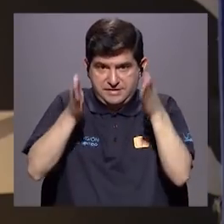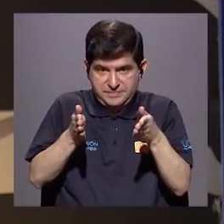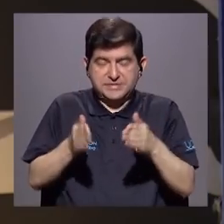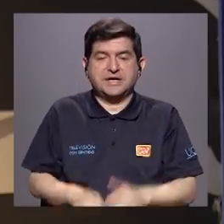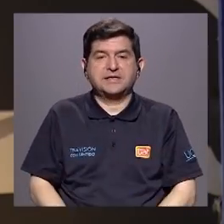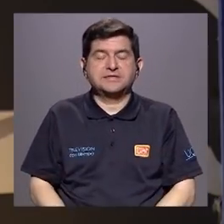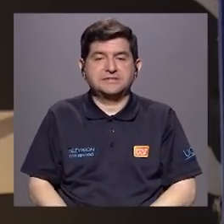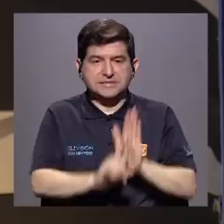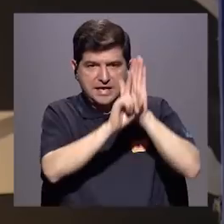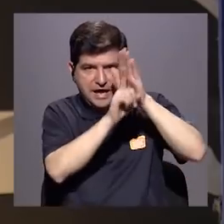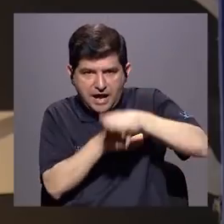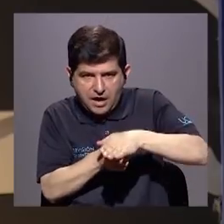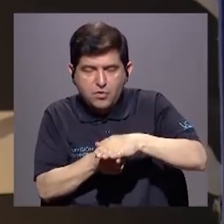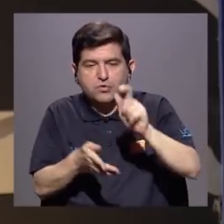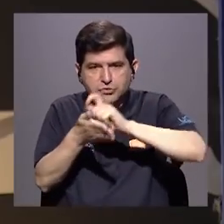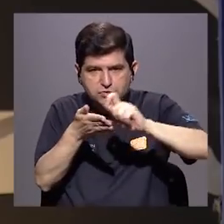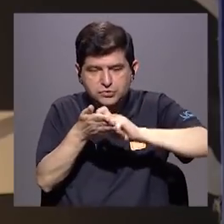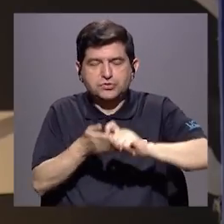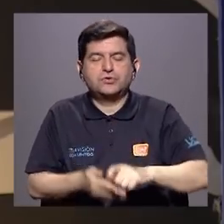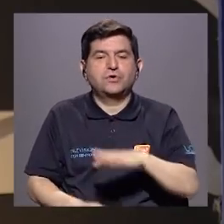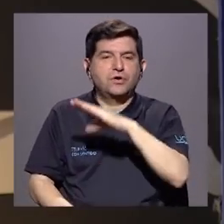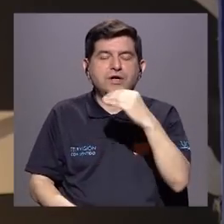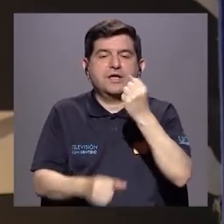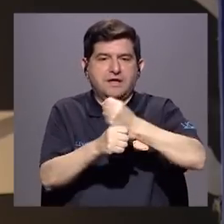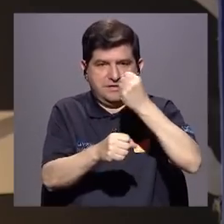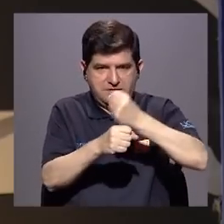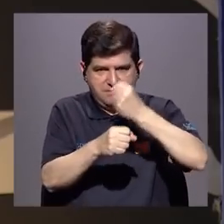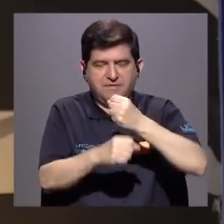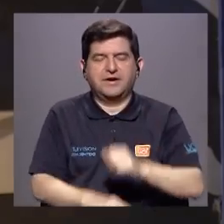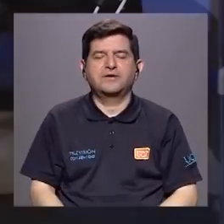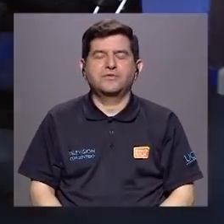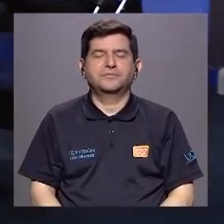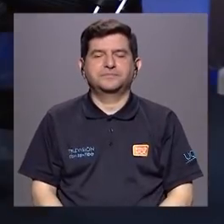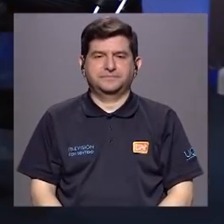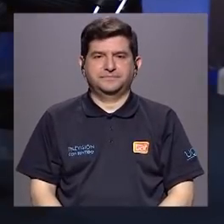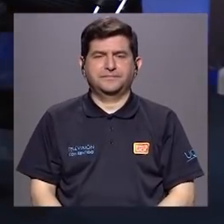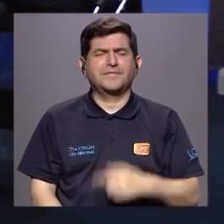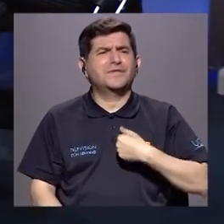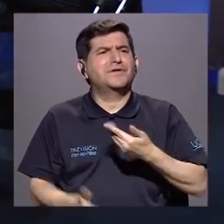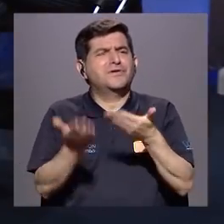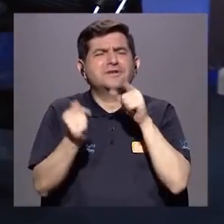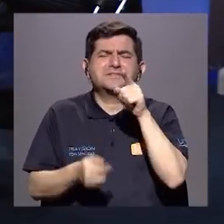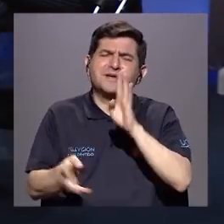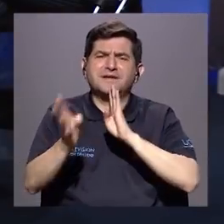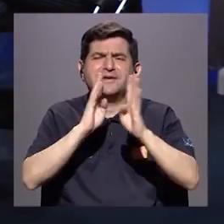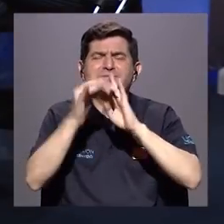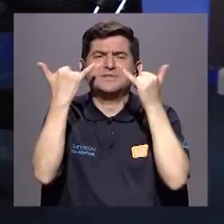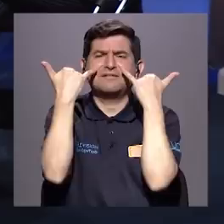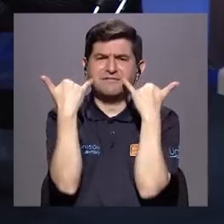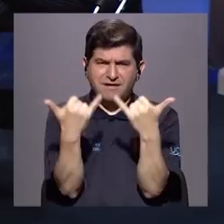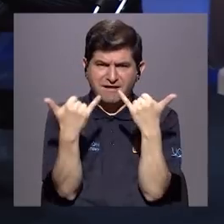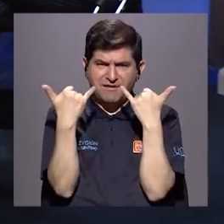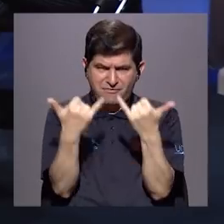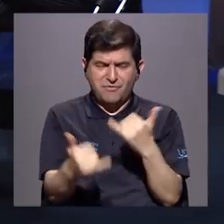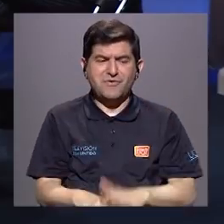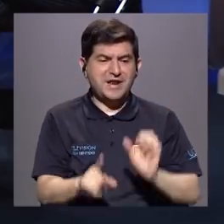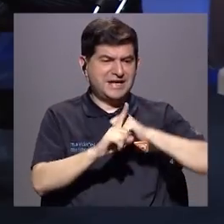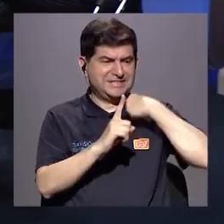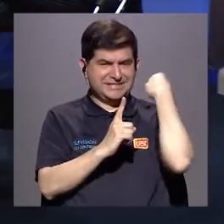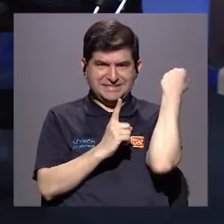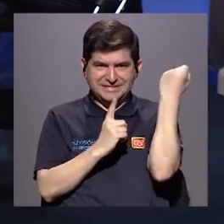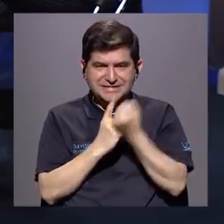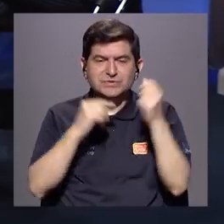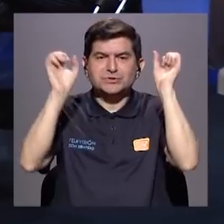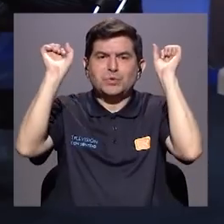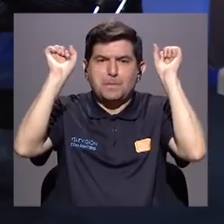especialista además en acoso escolar y laboral. Ingrid, yo quisiera que nos hablaras un poco acerca de algunas